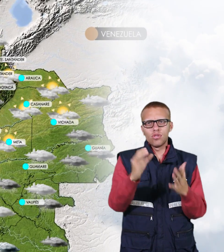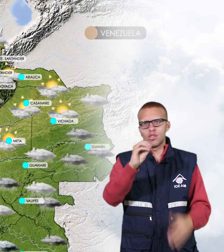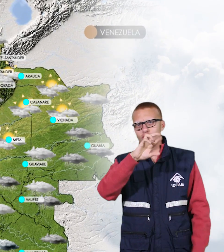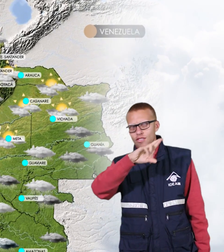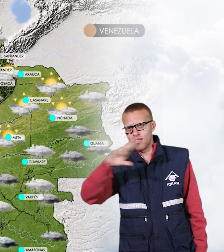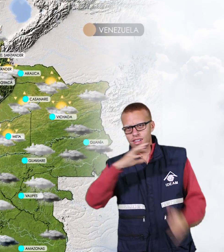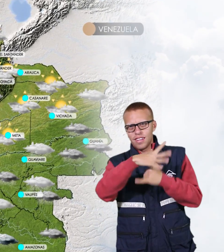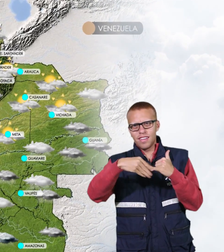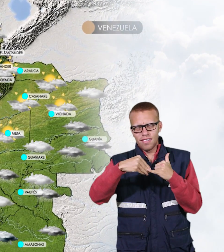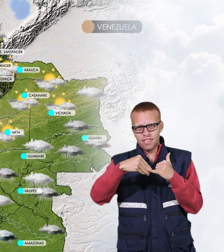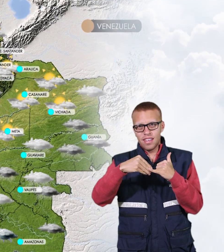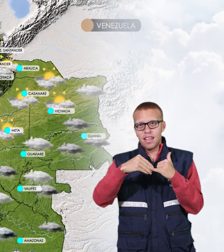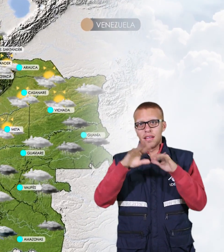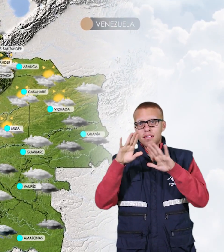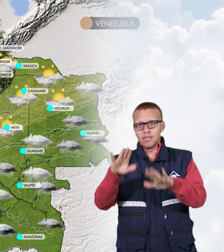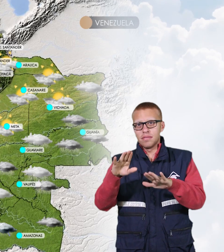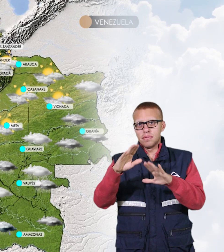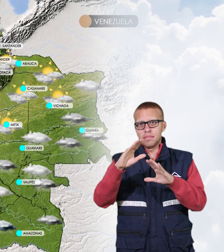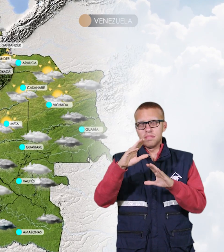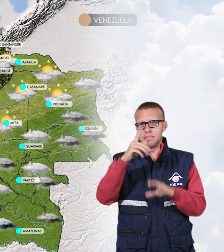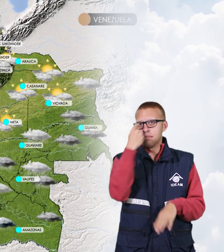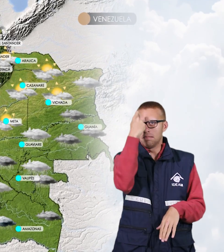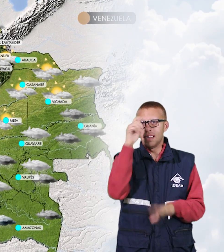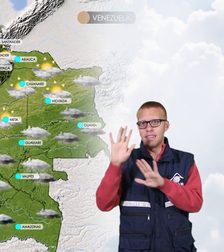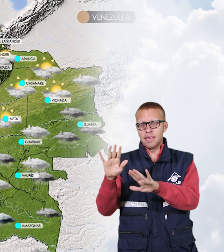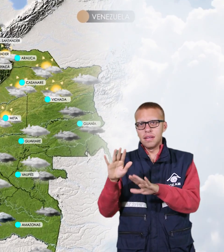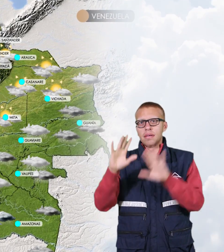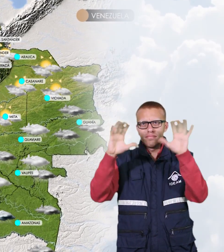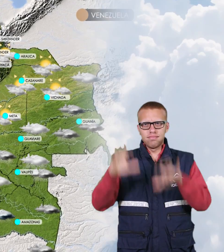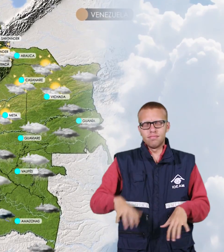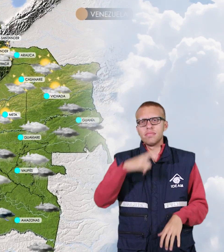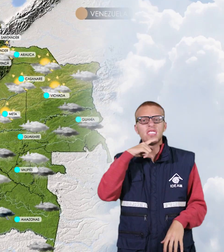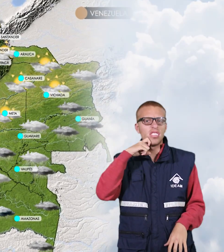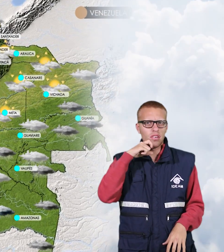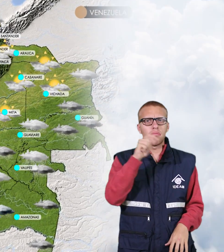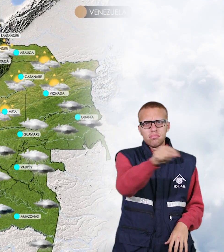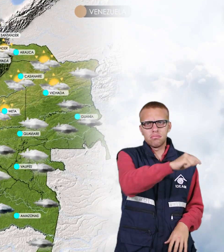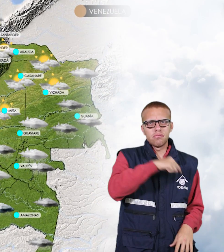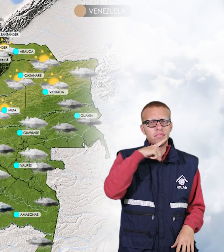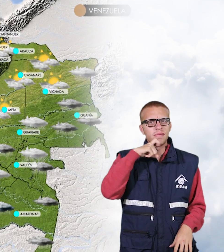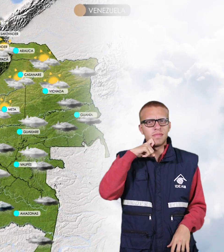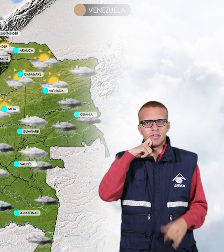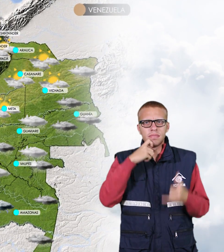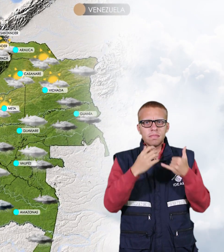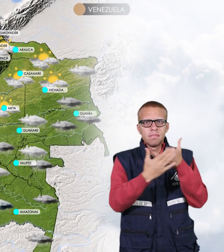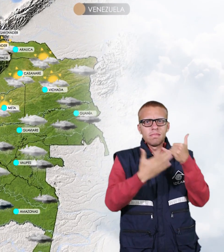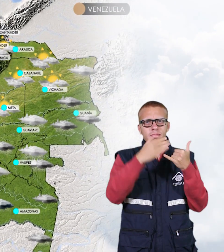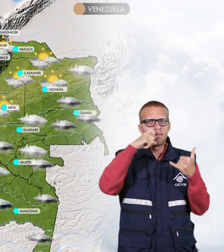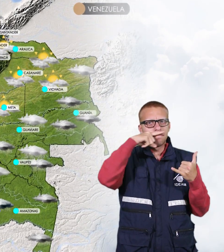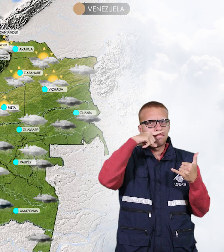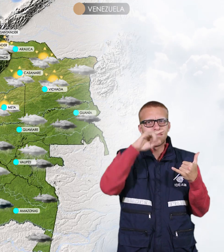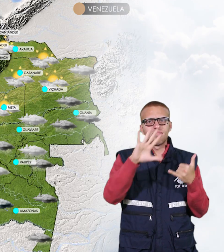Bichada y sobre el pie de monte de Meta. En el resto de la región condiciones secas. En la Amazonía abundante nubosidad en la región